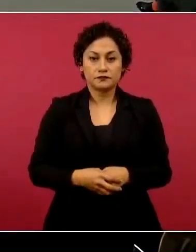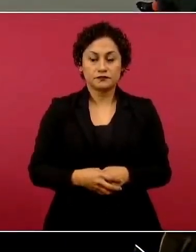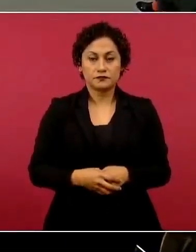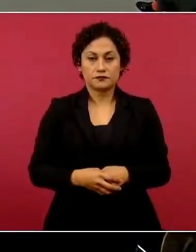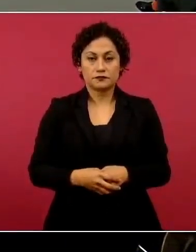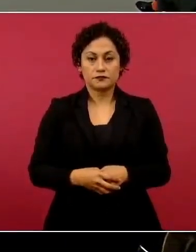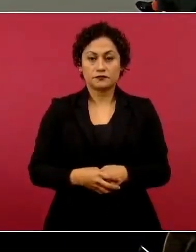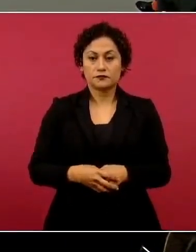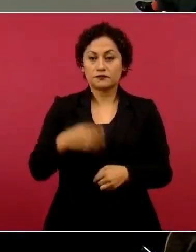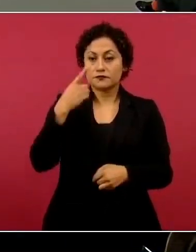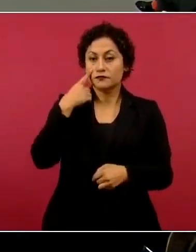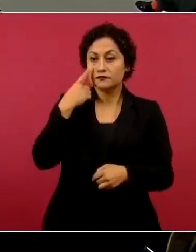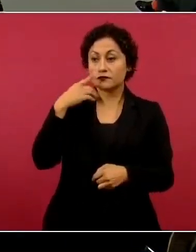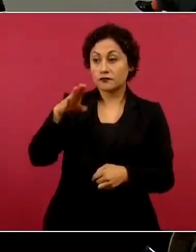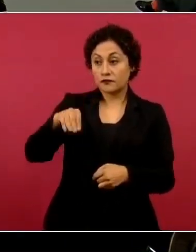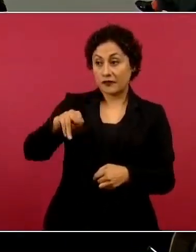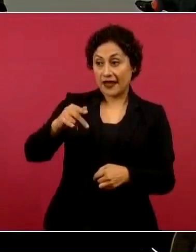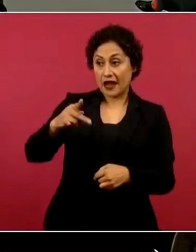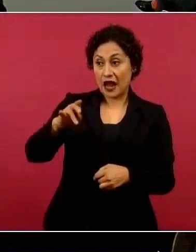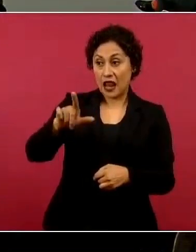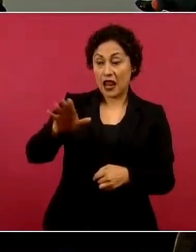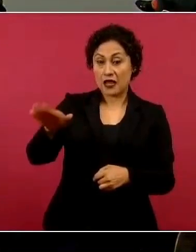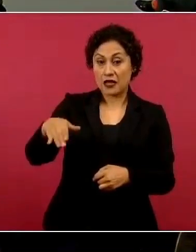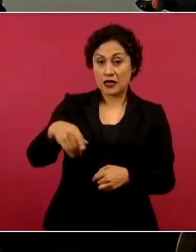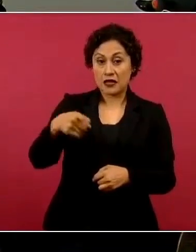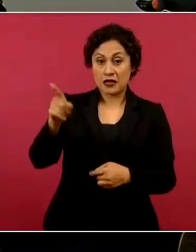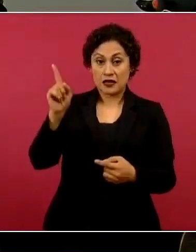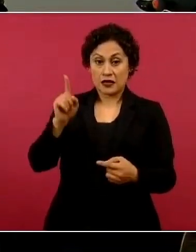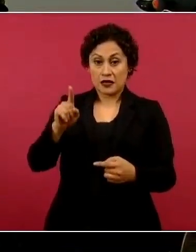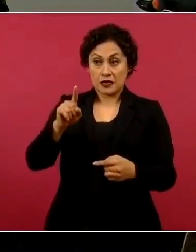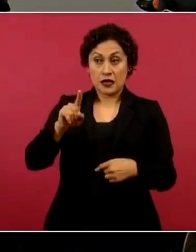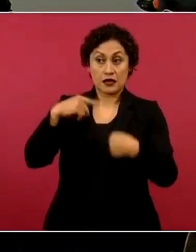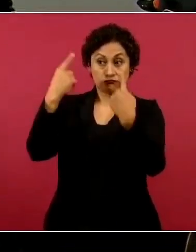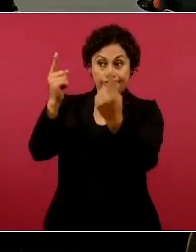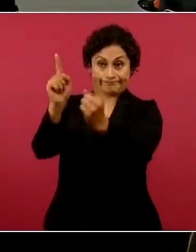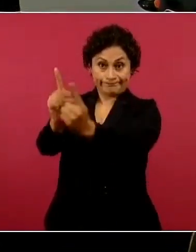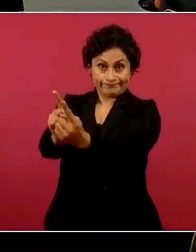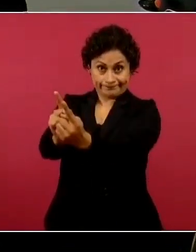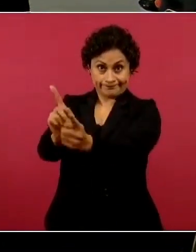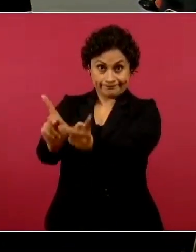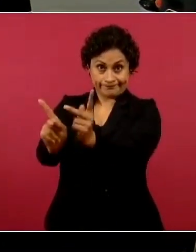Mira, Miguel, va a platicar contigo el secretario de Gobernación.